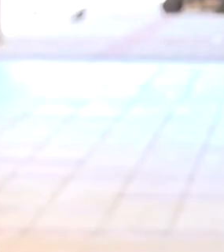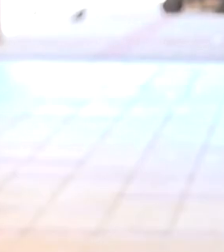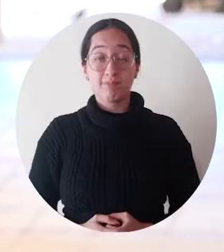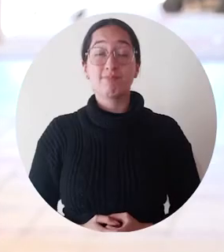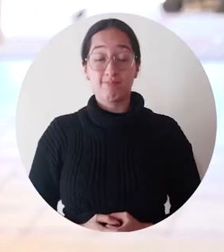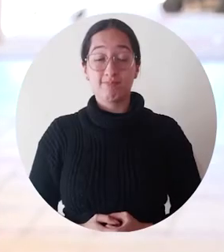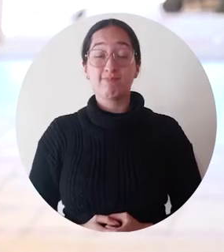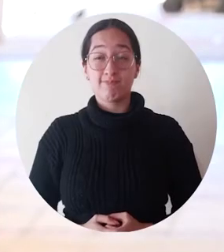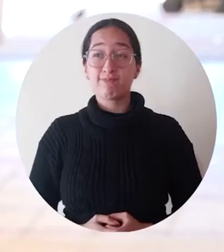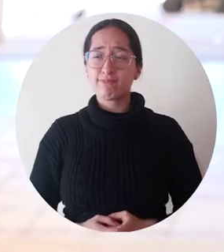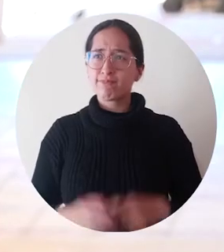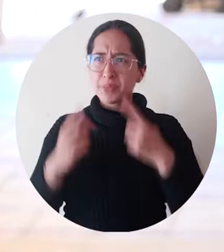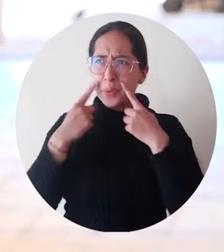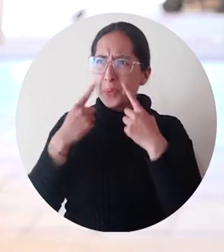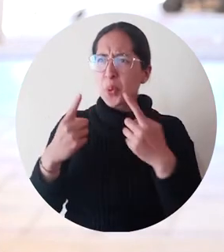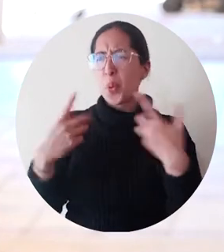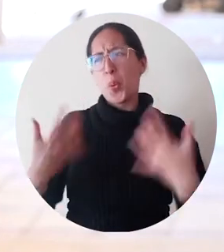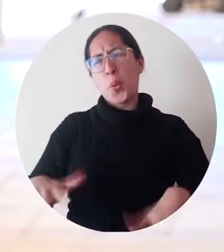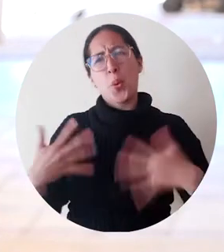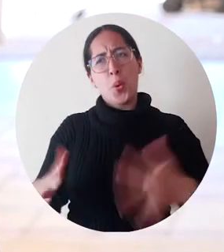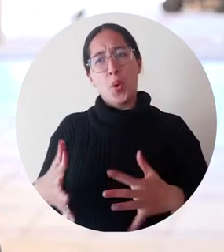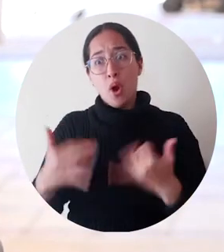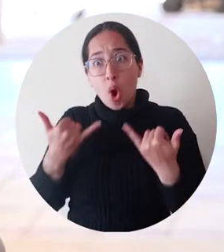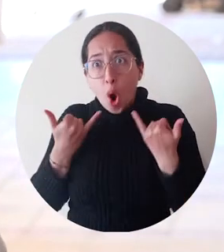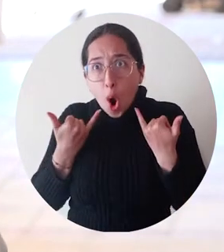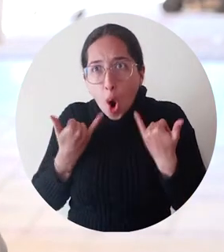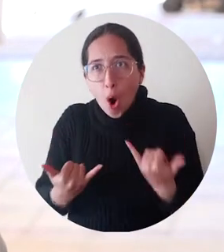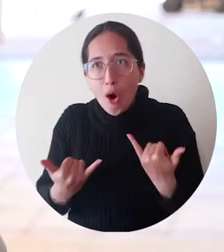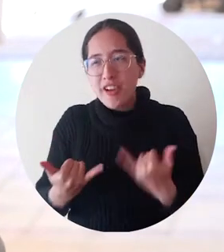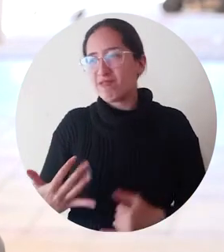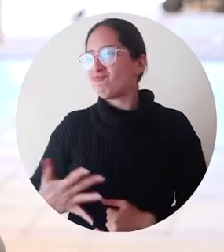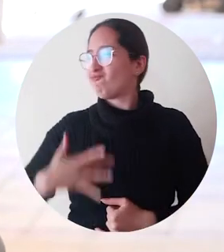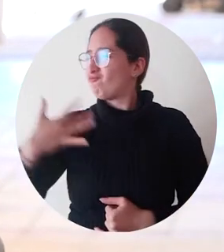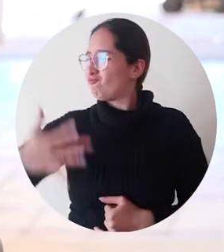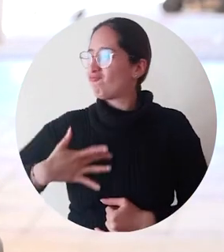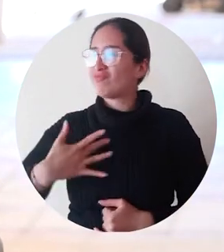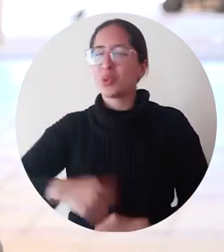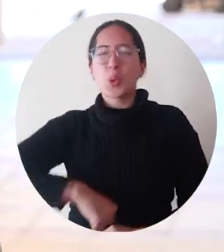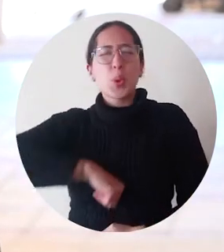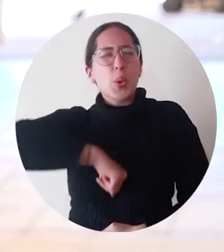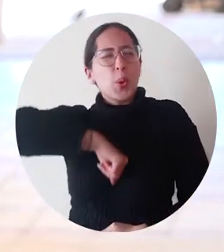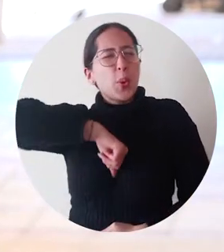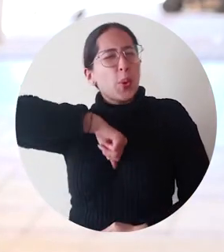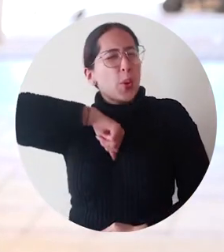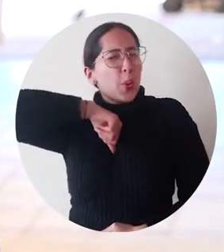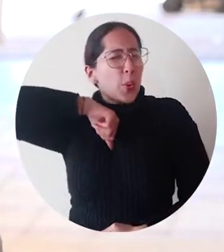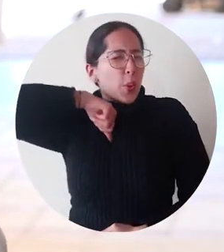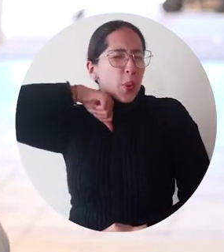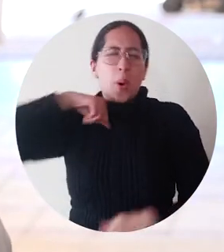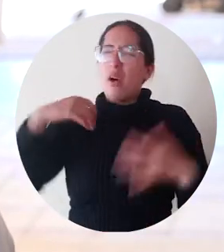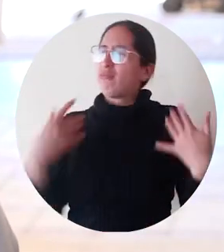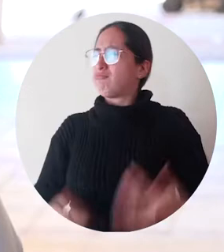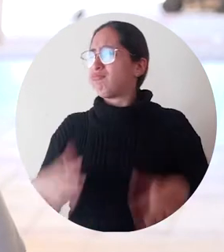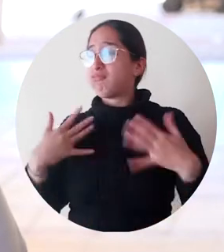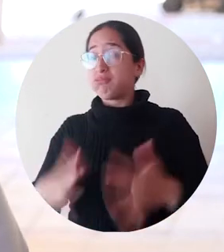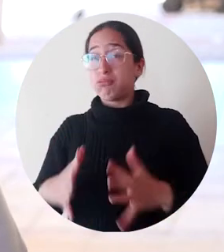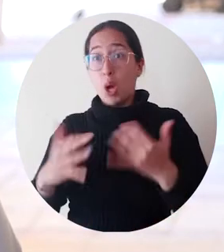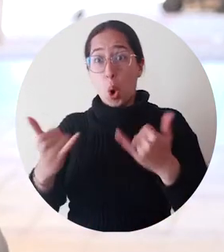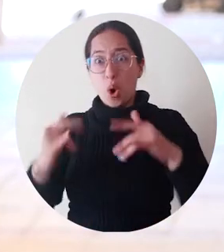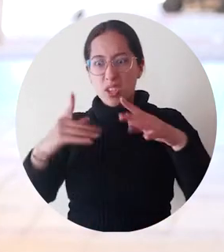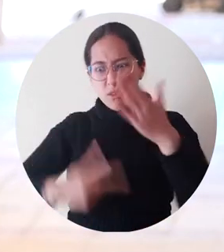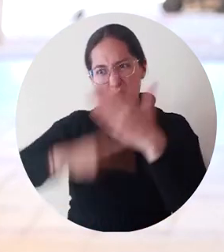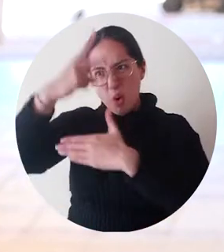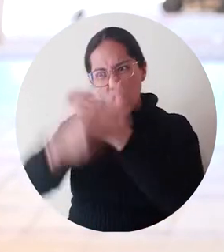Nosotros de verdad que nos sentimos hoy orgullosos, muy orgullosos de hacer parte de este gran